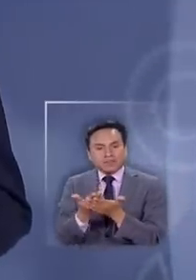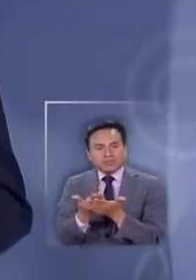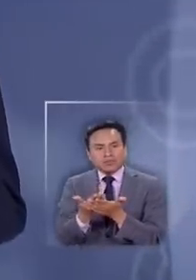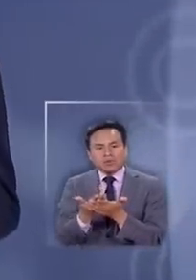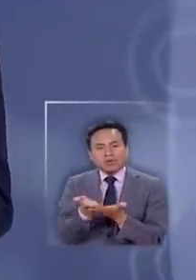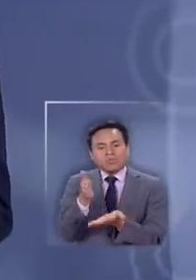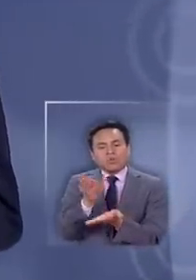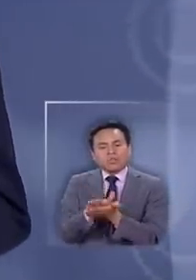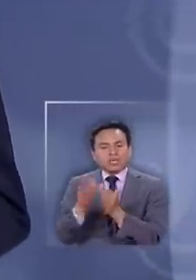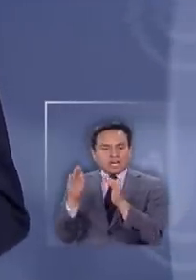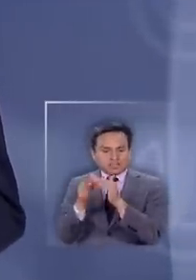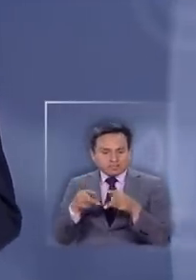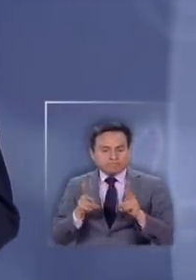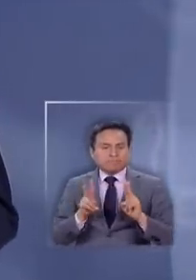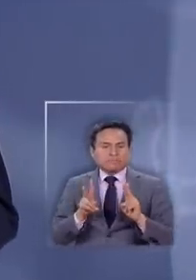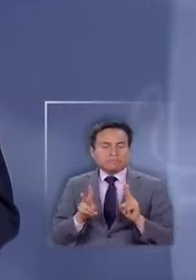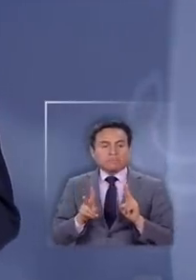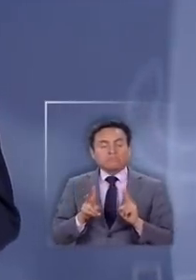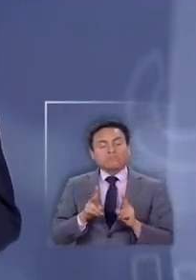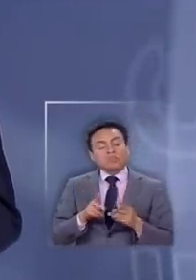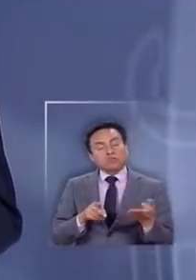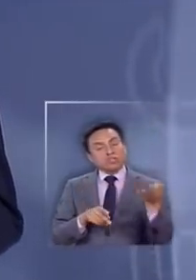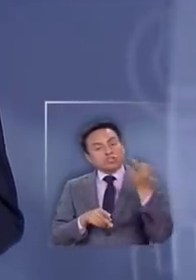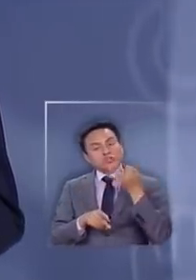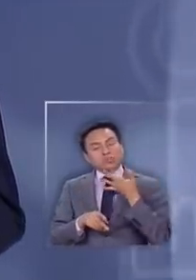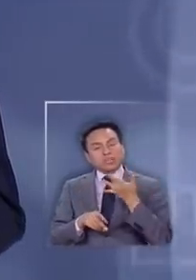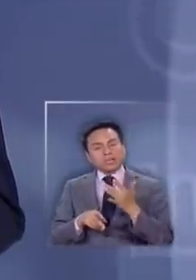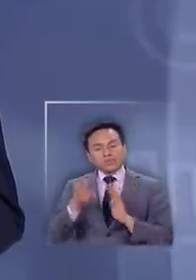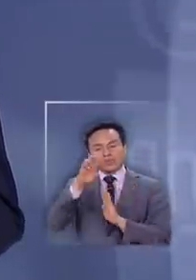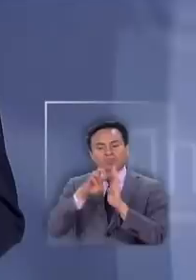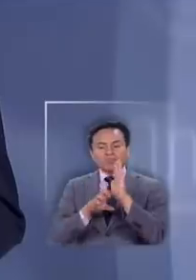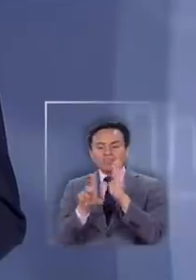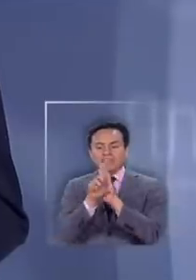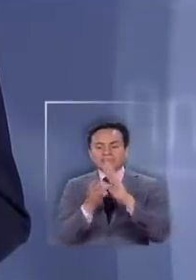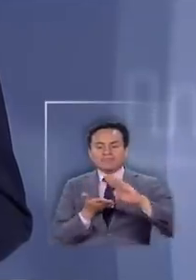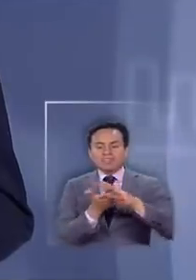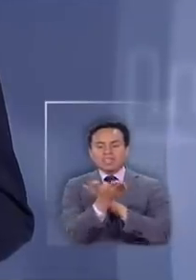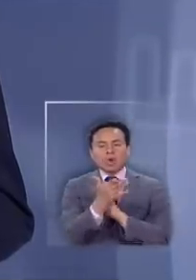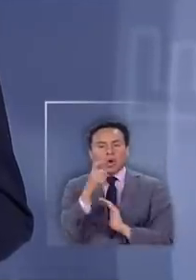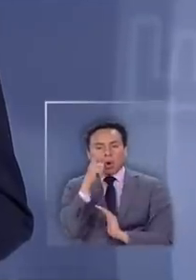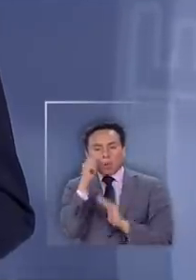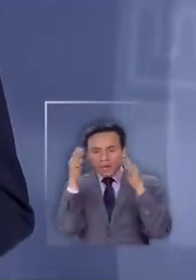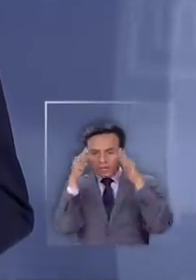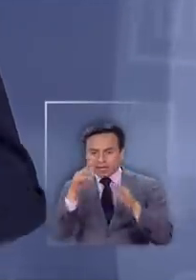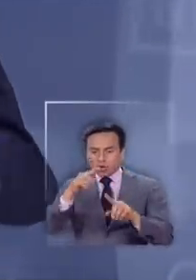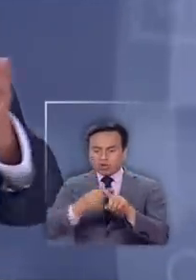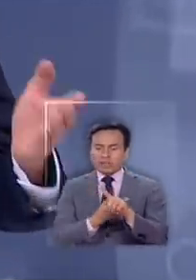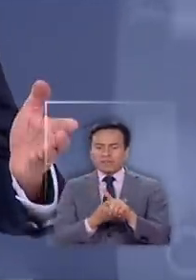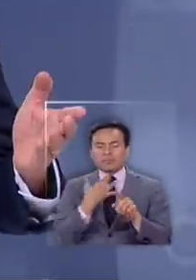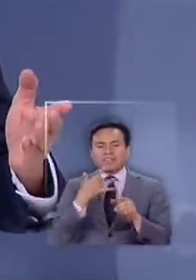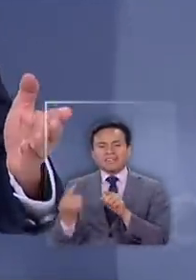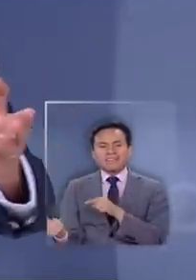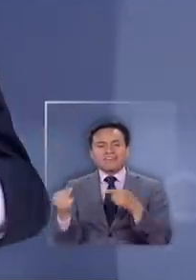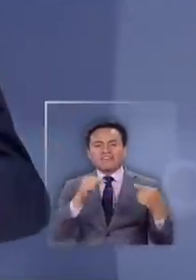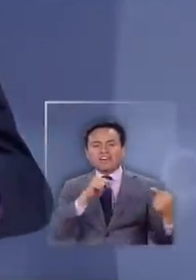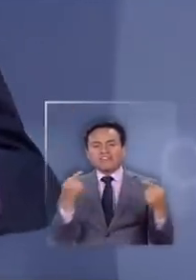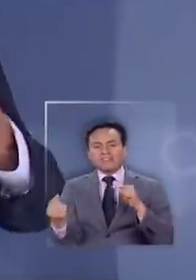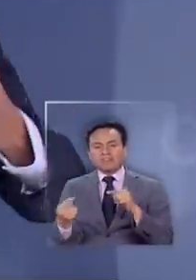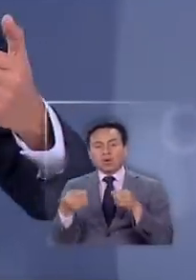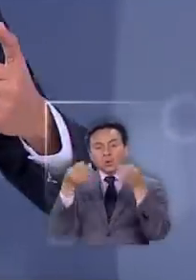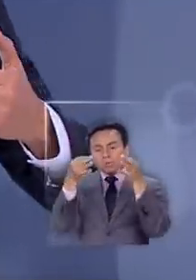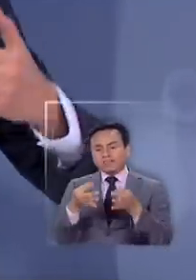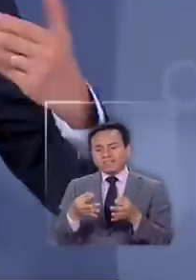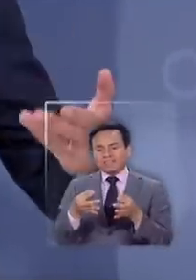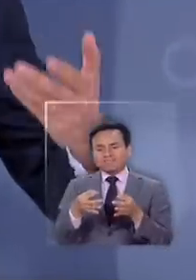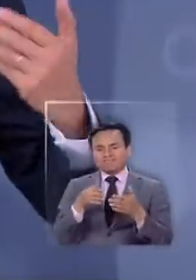morir en su casa los dichos surgen por el proyecto de ley humanitaria que resurgió tras el debate que busca justamente